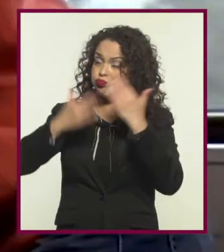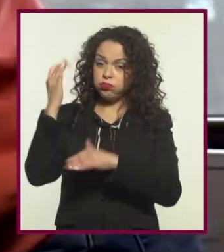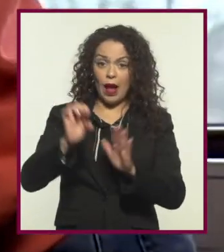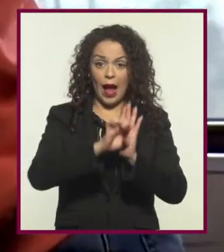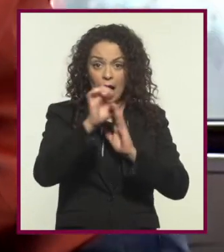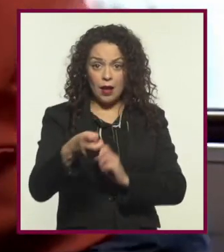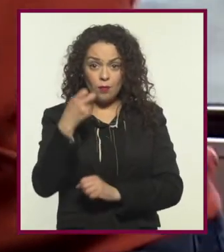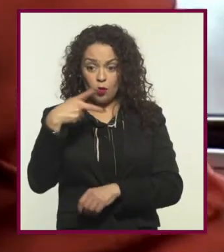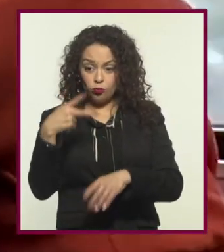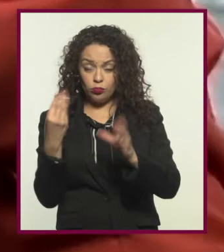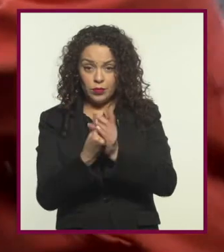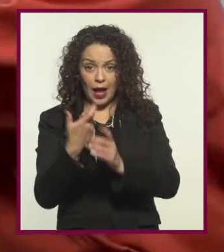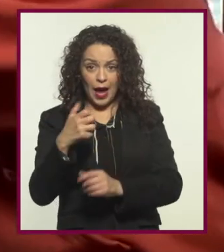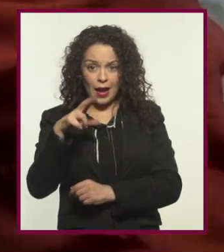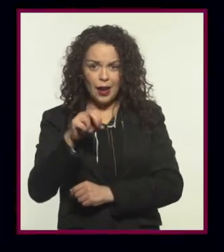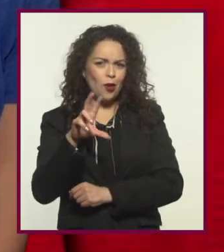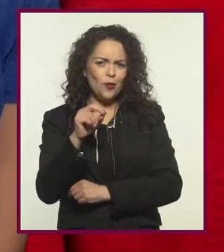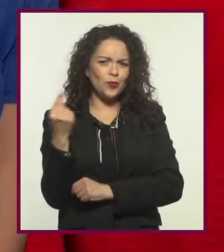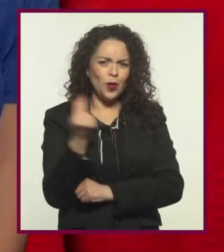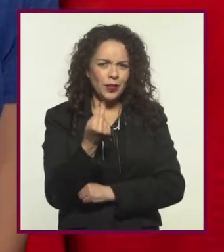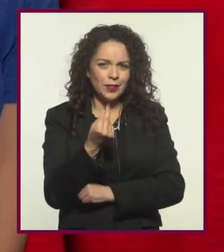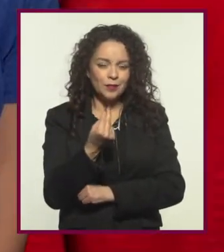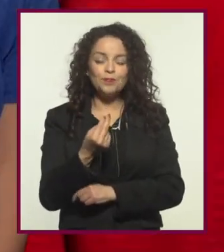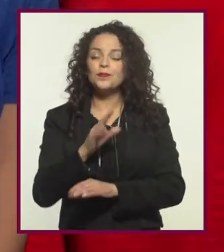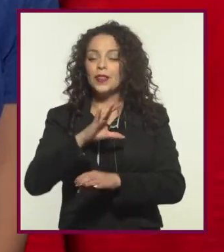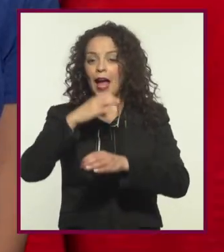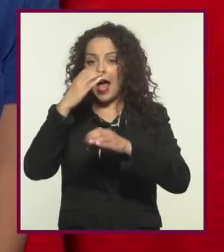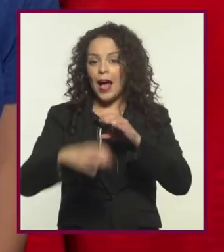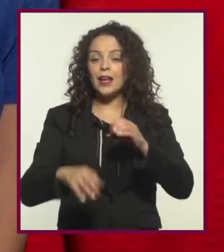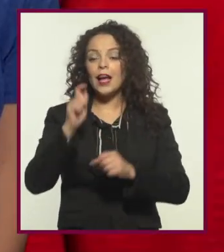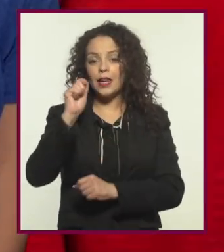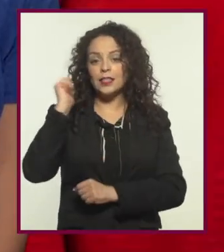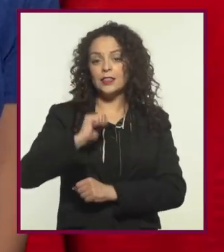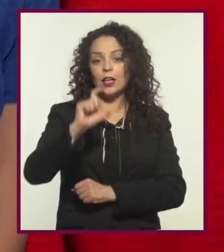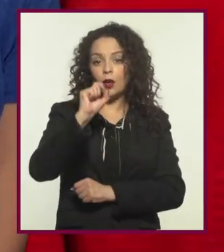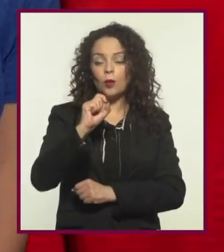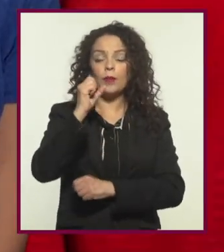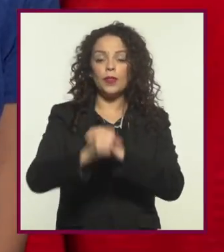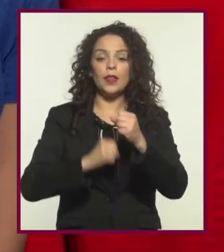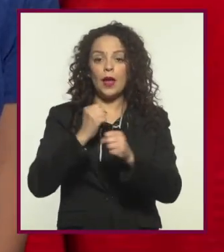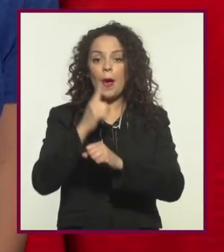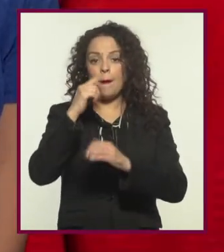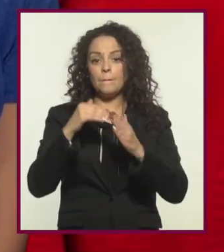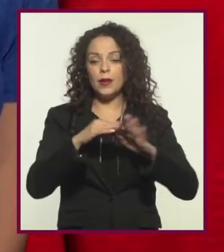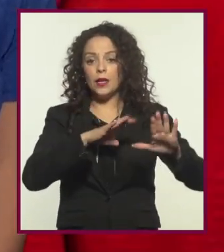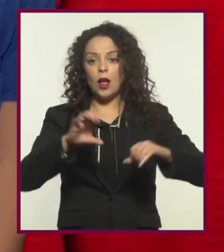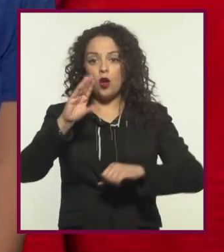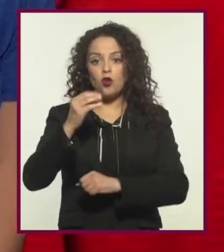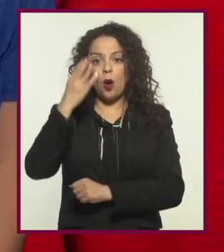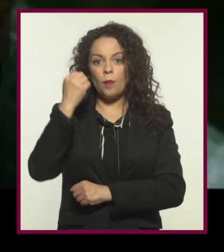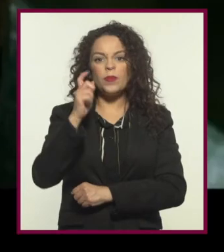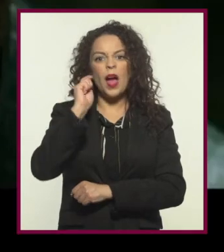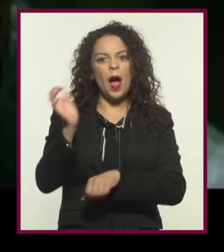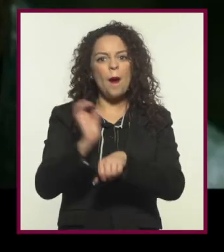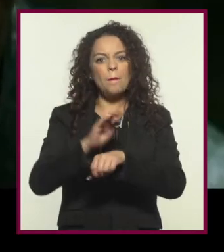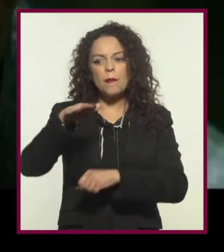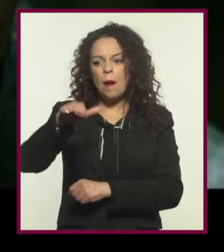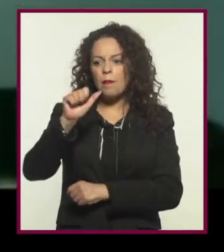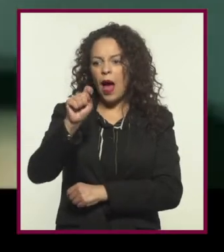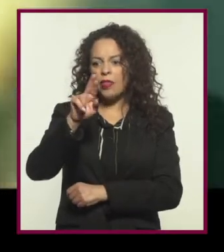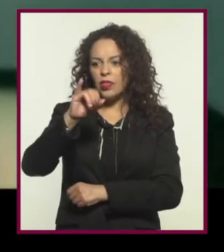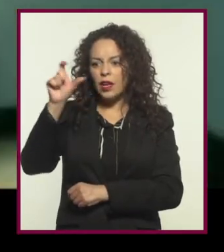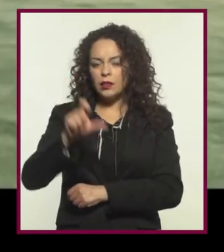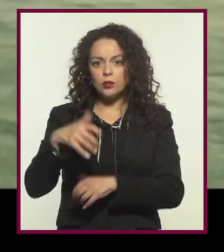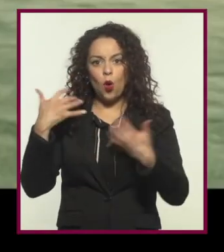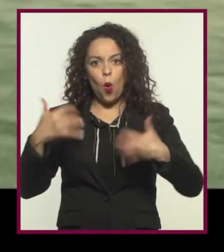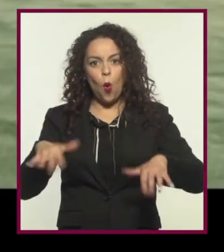también en grandes ejemplos de este género. Para cerrar el siglo XX, justo en el año 1999, se estrenó Matrix. Es